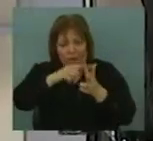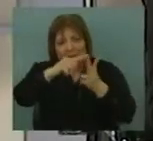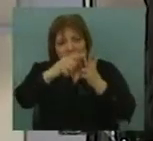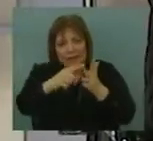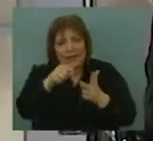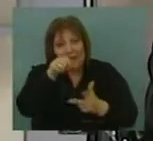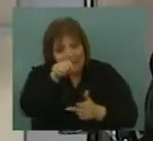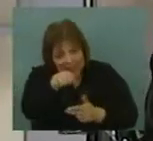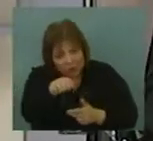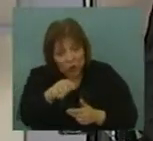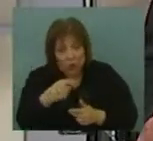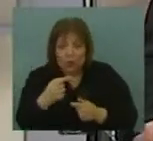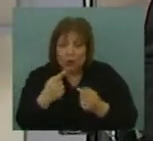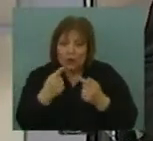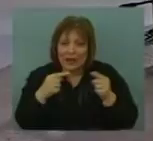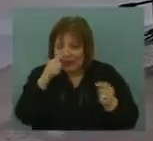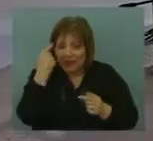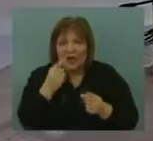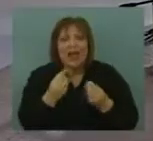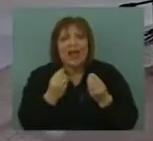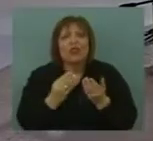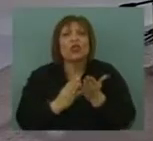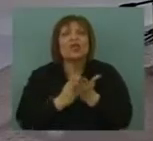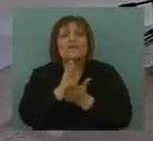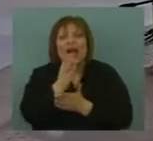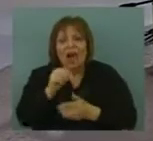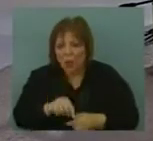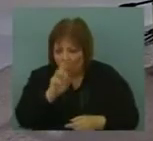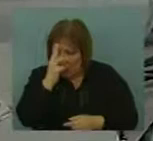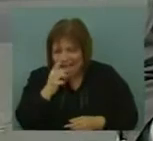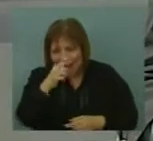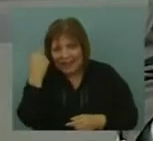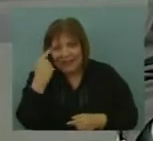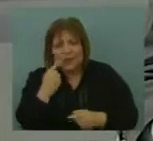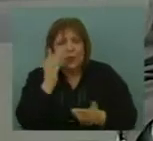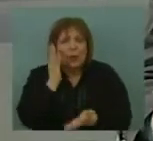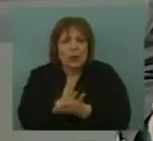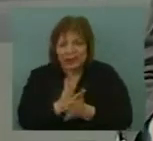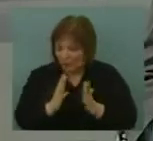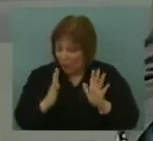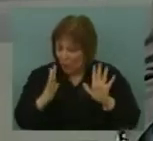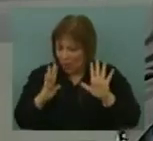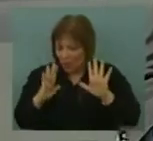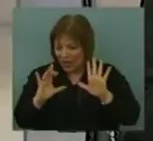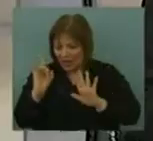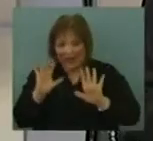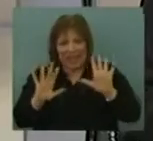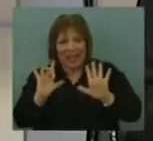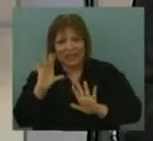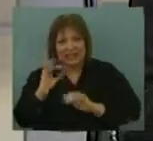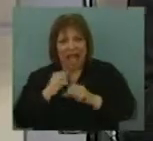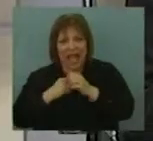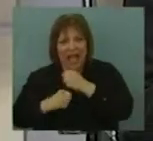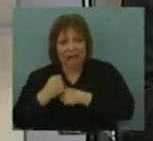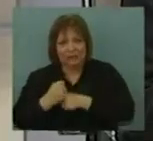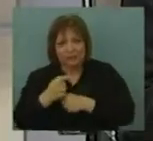nuestra política internacional. ¿Hacia dónde fue la política internacional uruguaya en la última década y media? ¿Cuál fue la apuesta? Y si lo